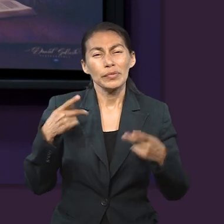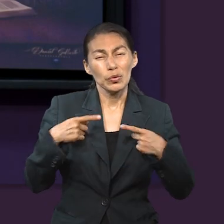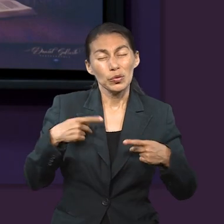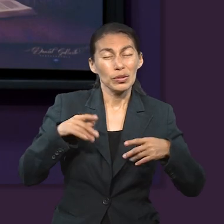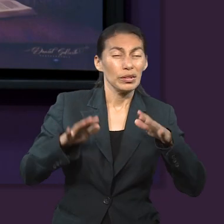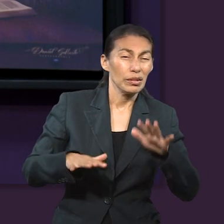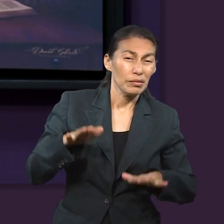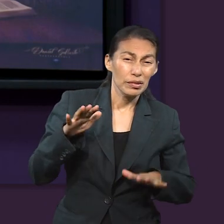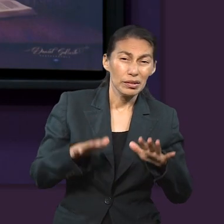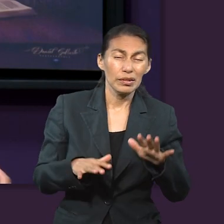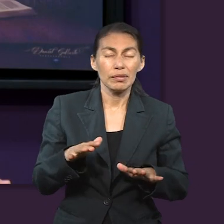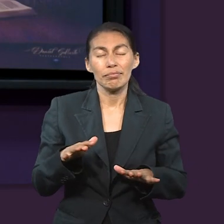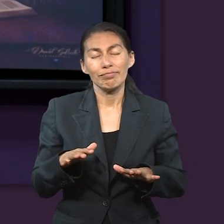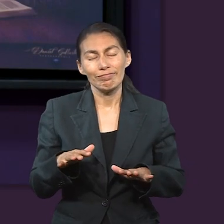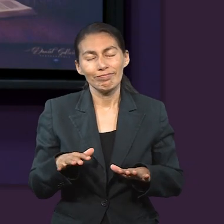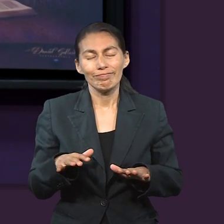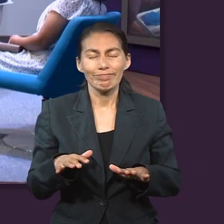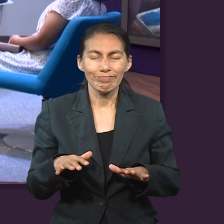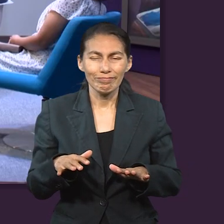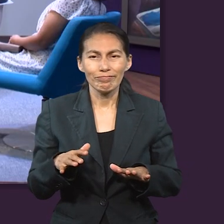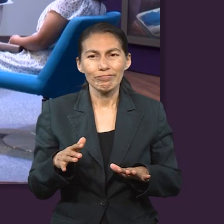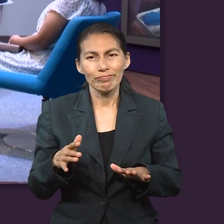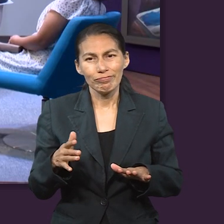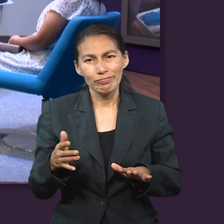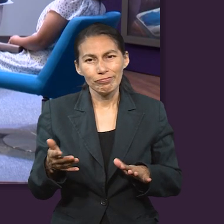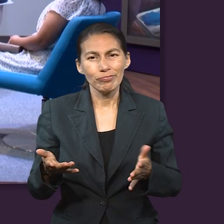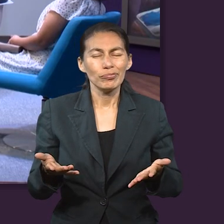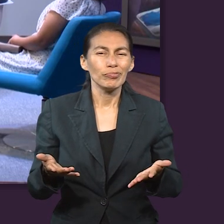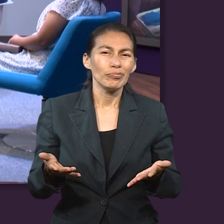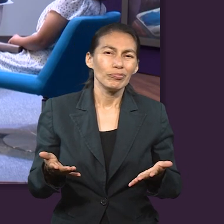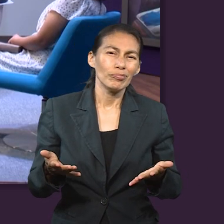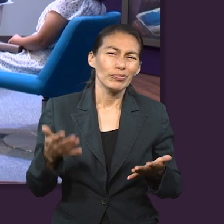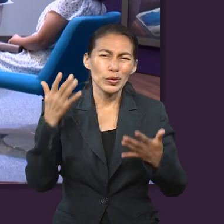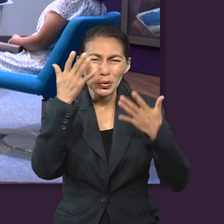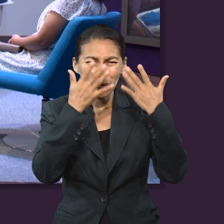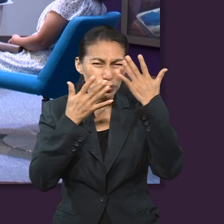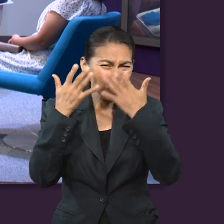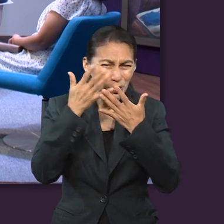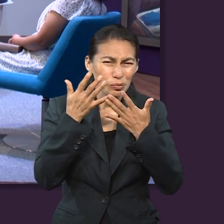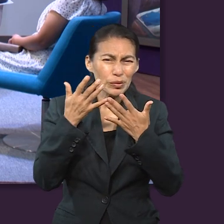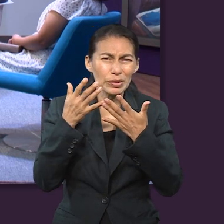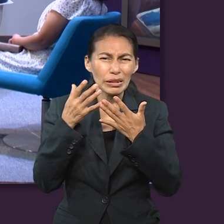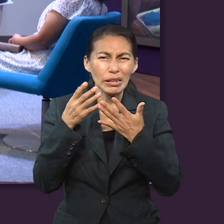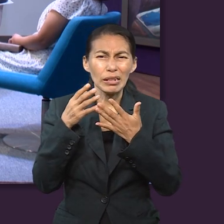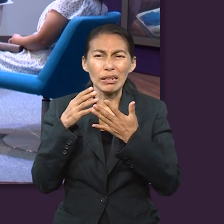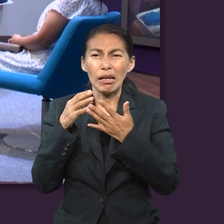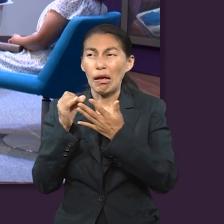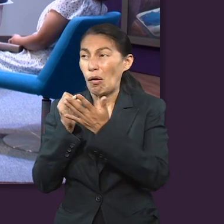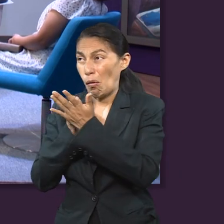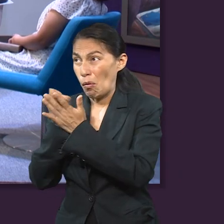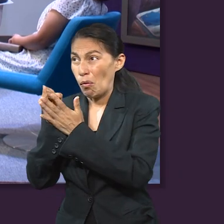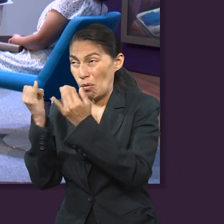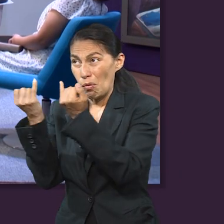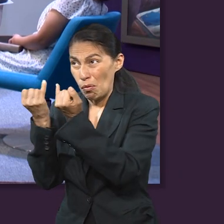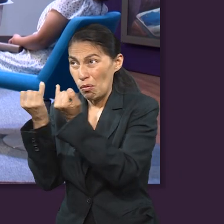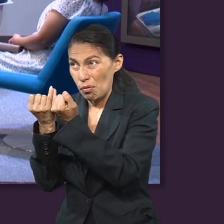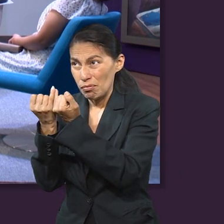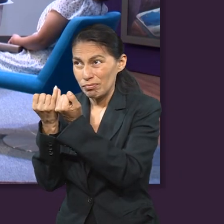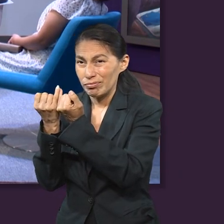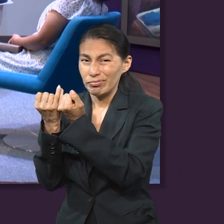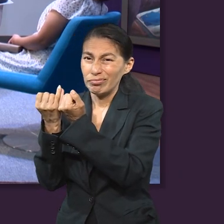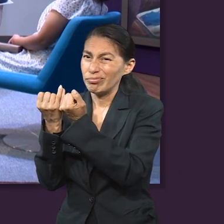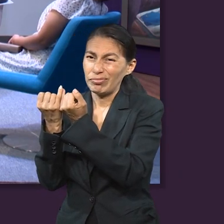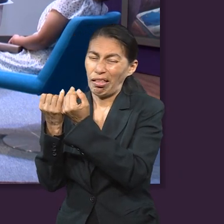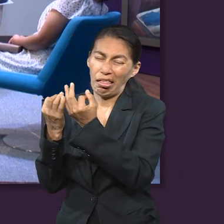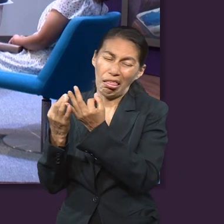Hay personas que a veces podemos desviarnos de ese mismo sentir de Cristo, ¿no? O